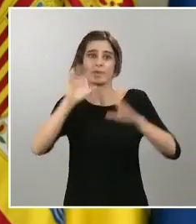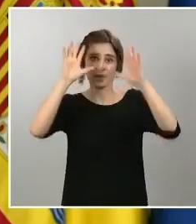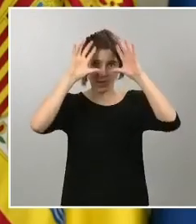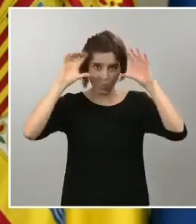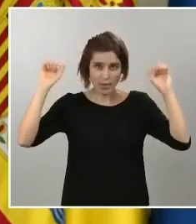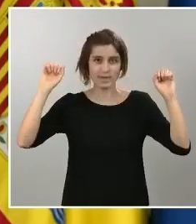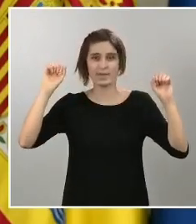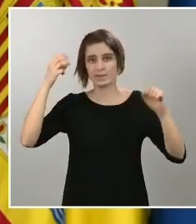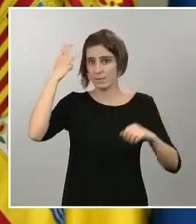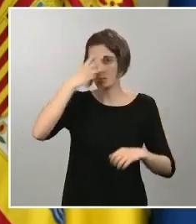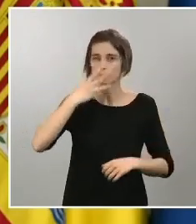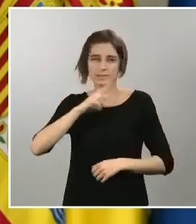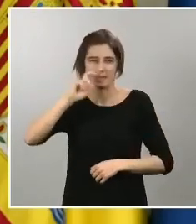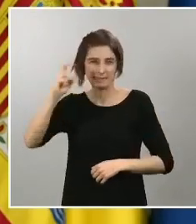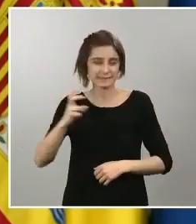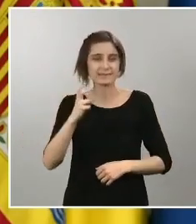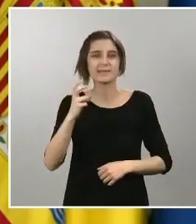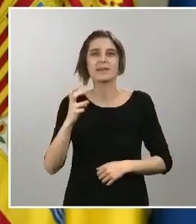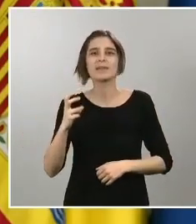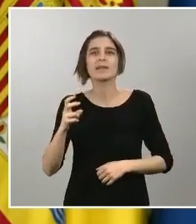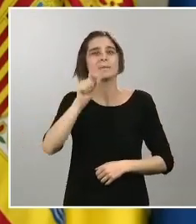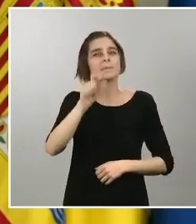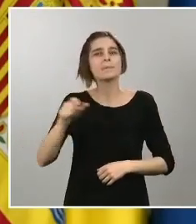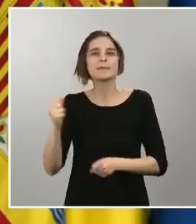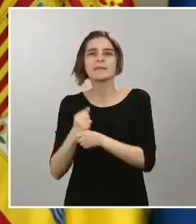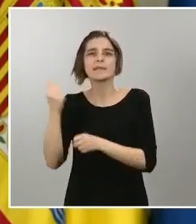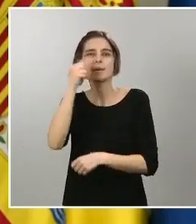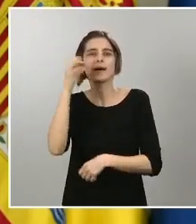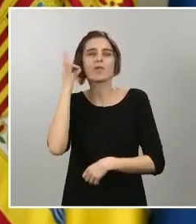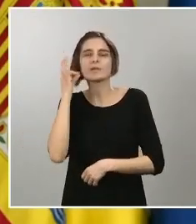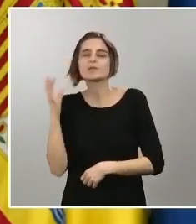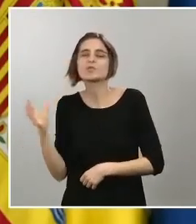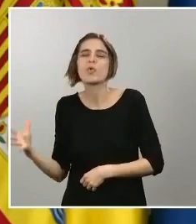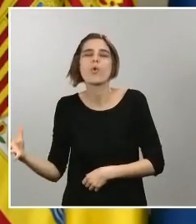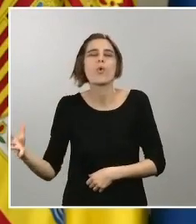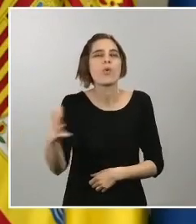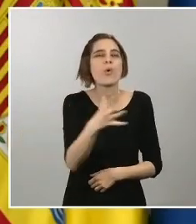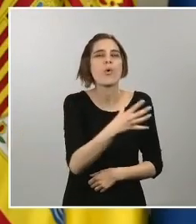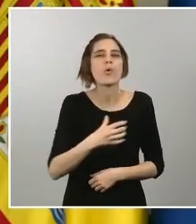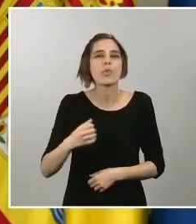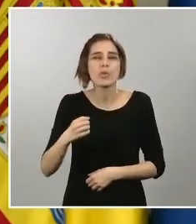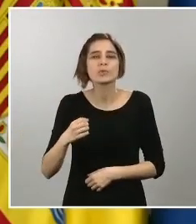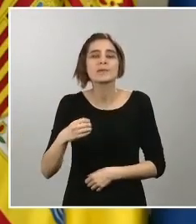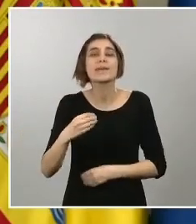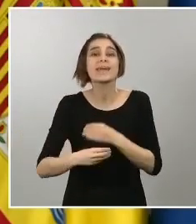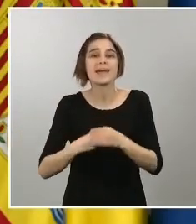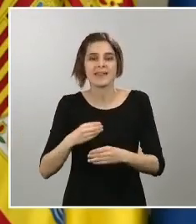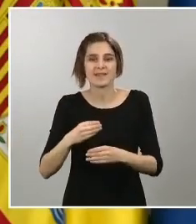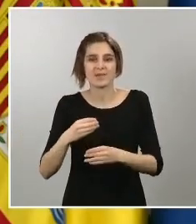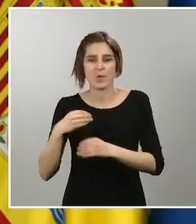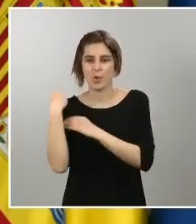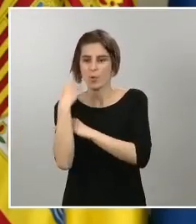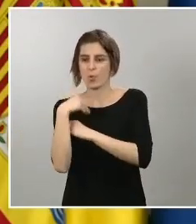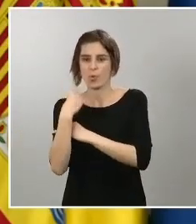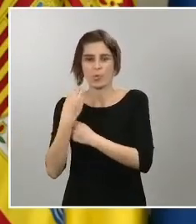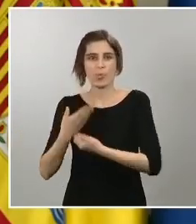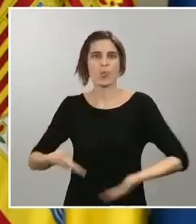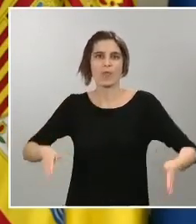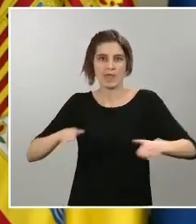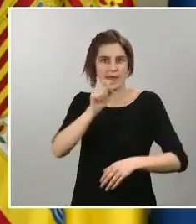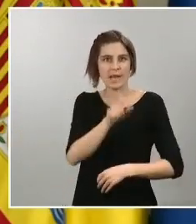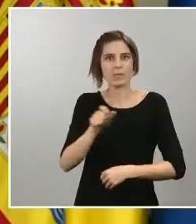trabajadores y trabajadoras que insisto están cuidando de nuestro pueblo el gobierno agradece sinceramente